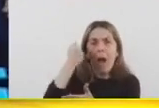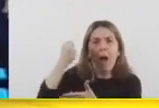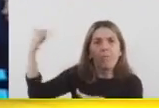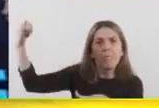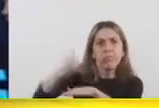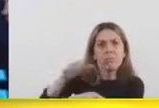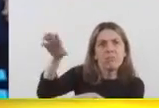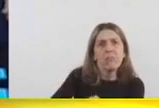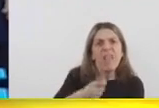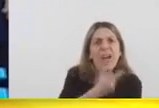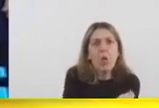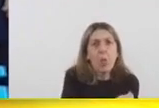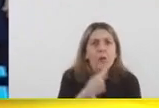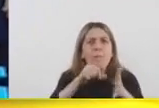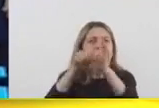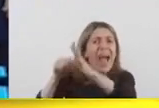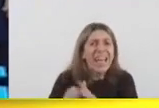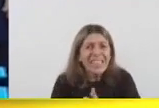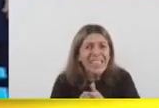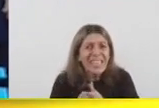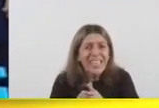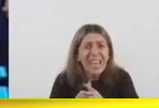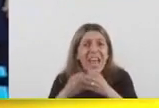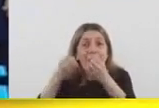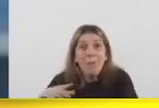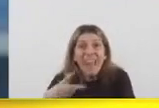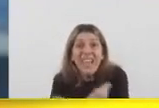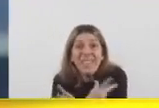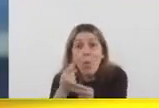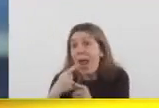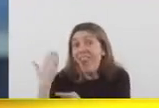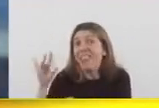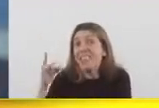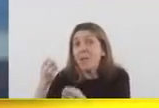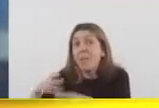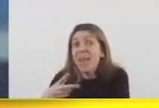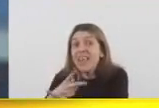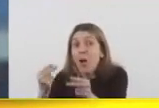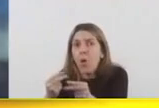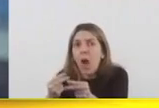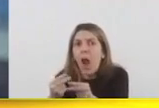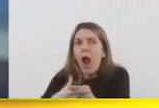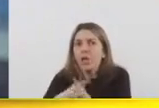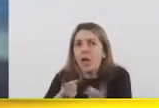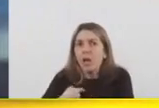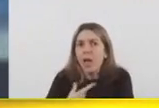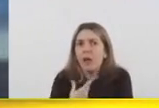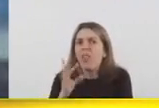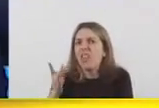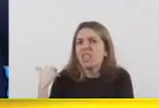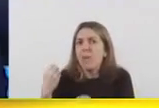del mundo en empezar a vacunar en diciembre del año pasado. Conseguimos las vacunas y allí